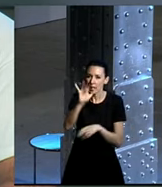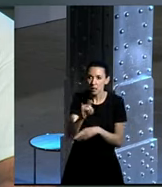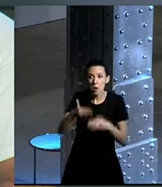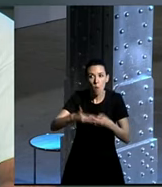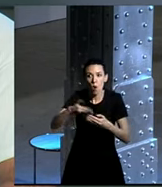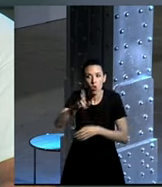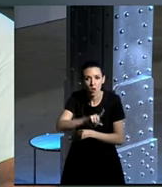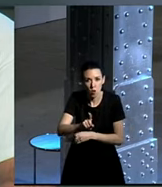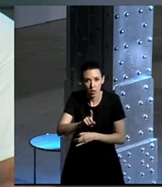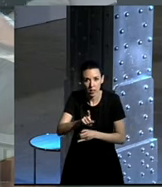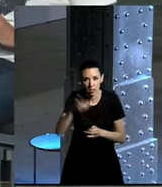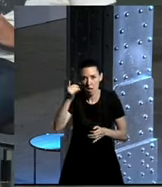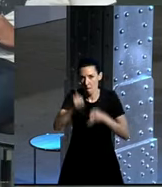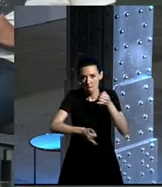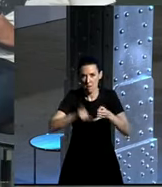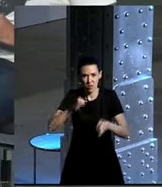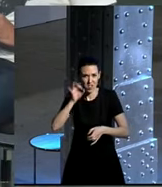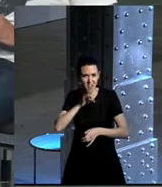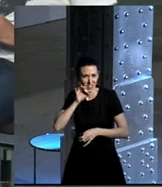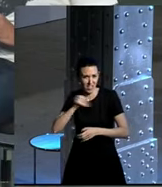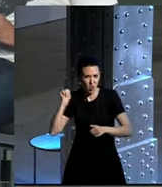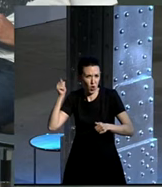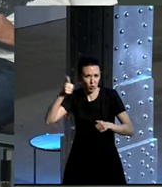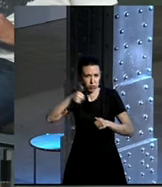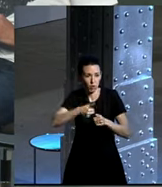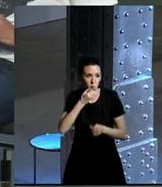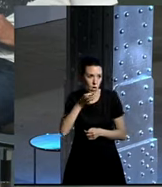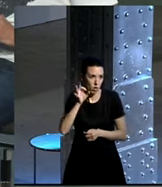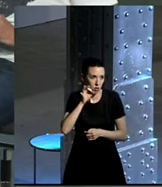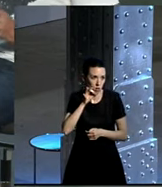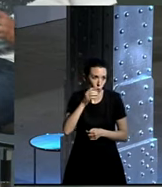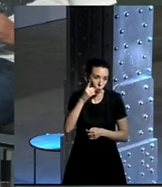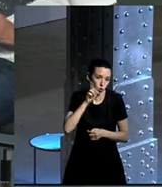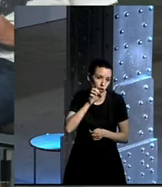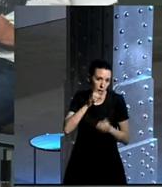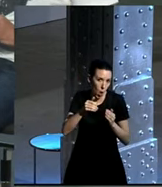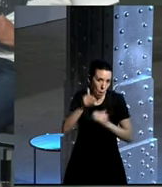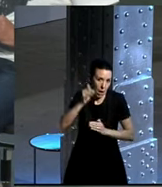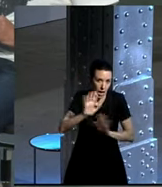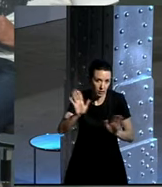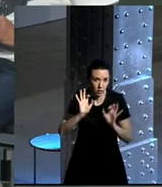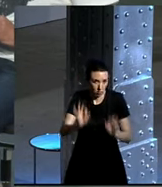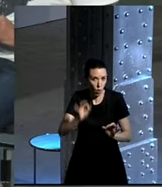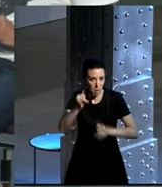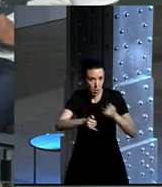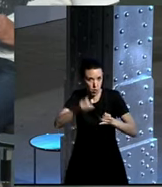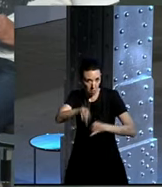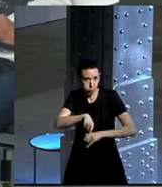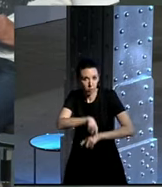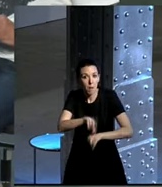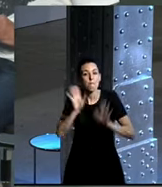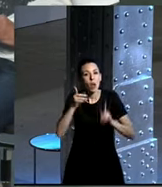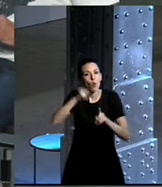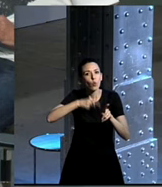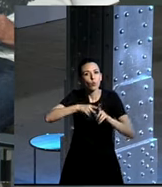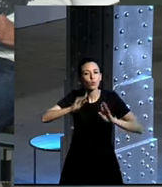No, no es La bici tiene siglos de historia, no se puede poner Bueno, no muchos, tiene siglo y poco, como tal, pero su uso